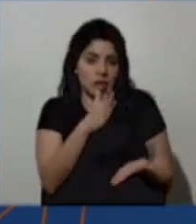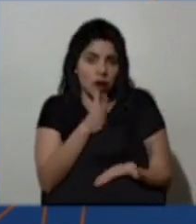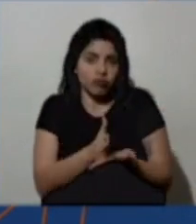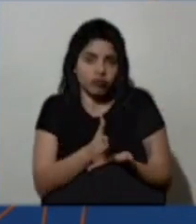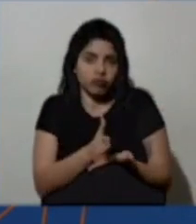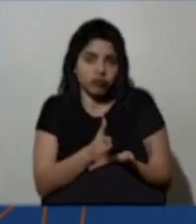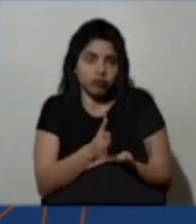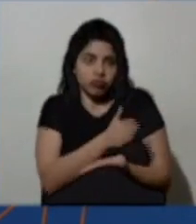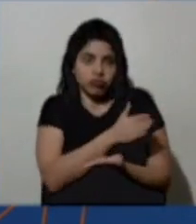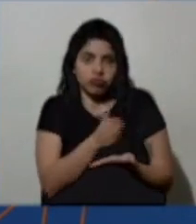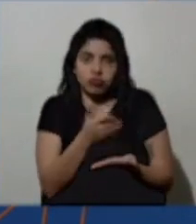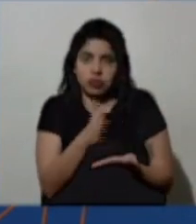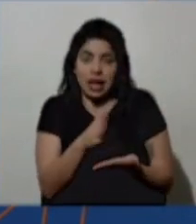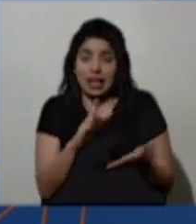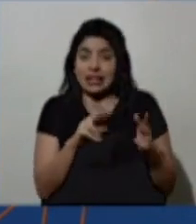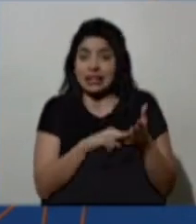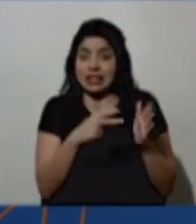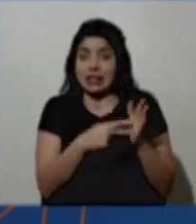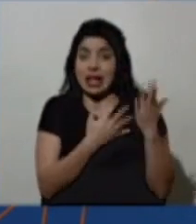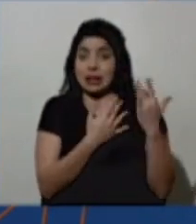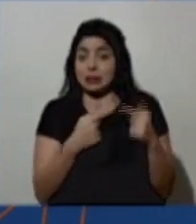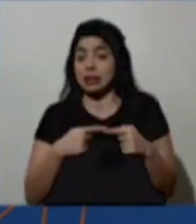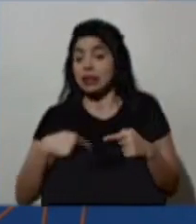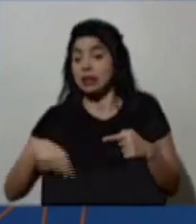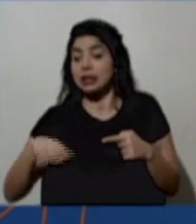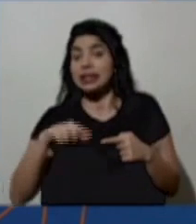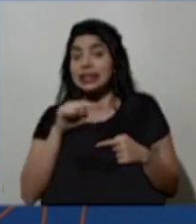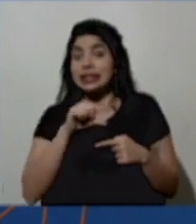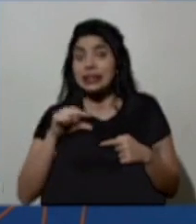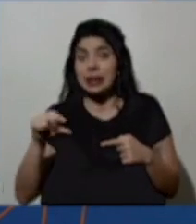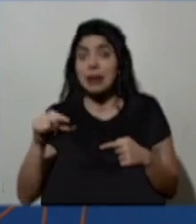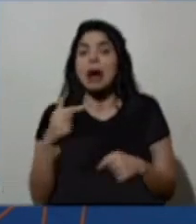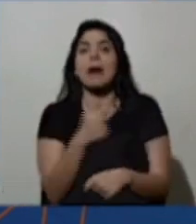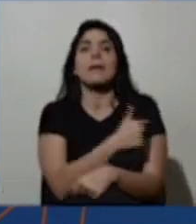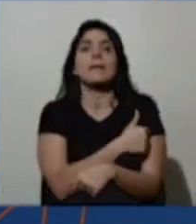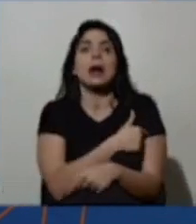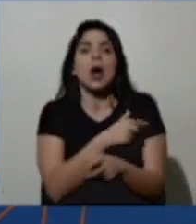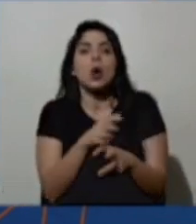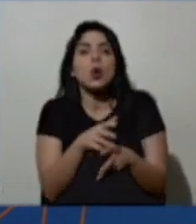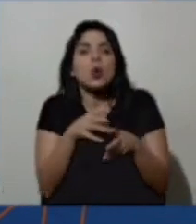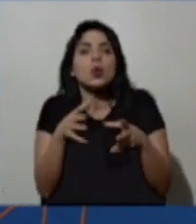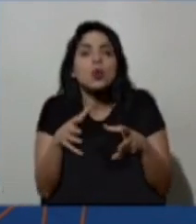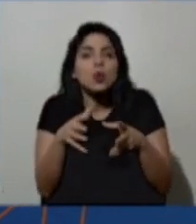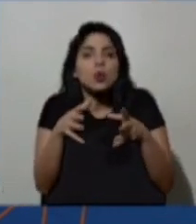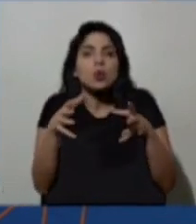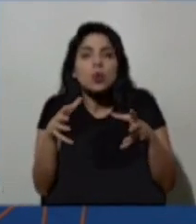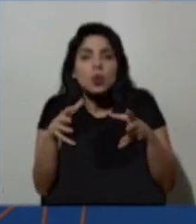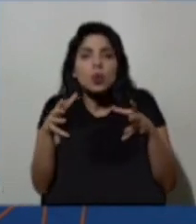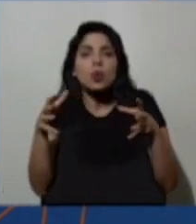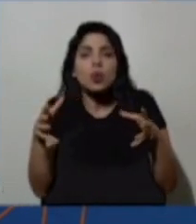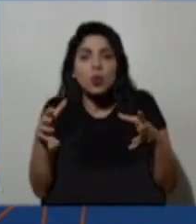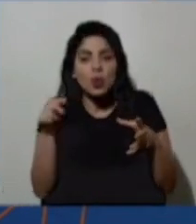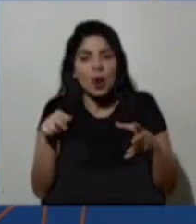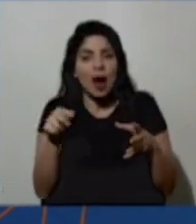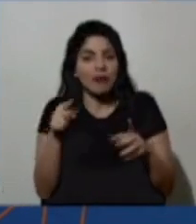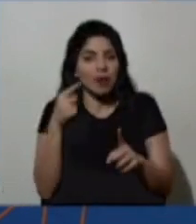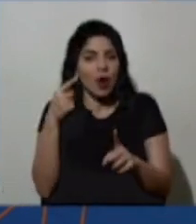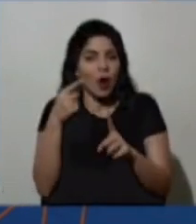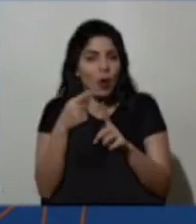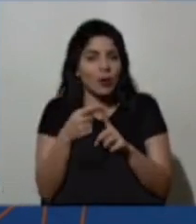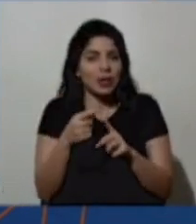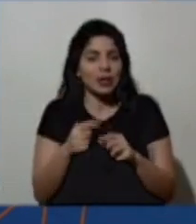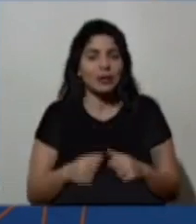claramente que en esta semana y demás va a seguir creciendo la vacunación y ese es parte de nuestro objetivo.